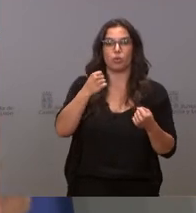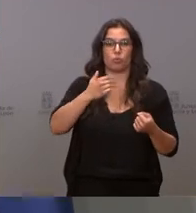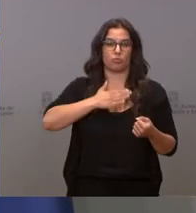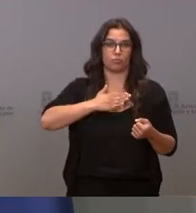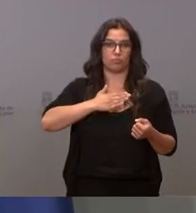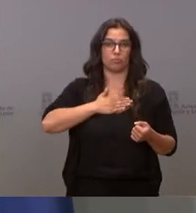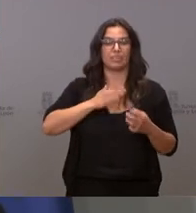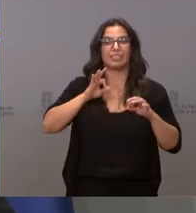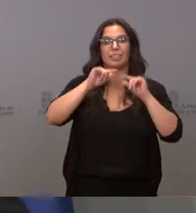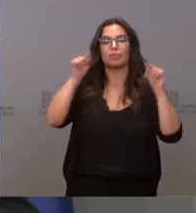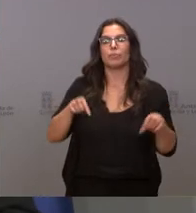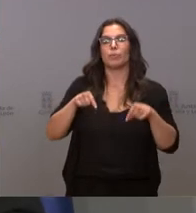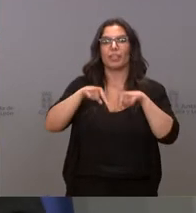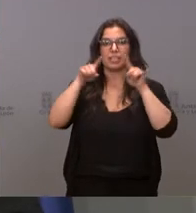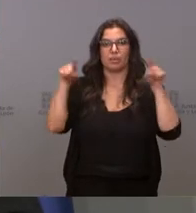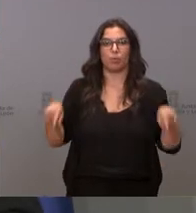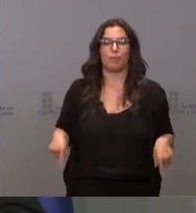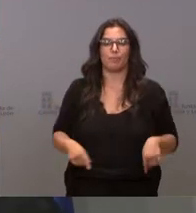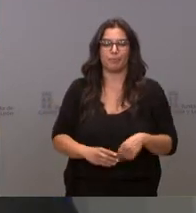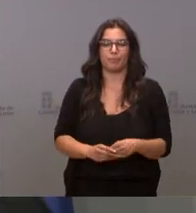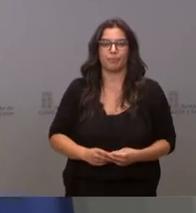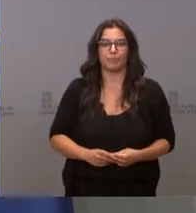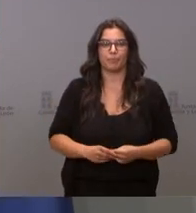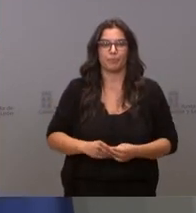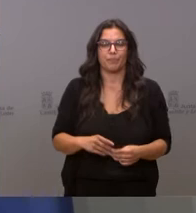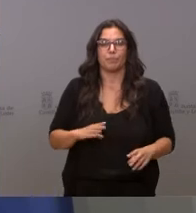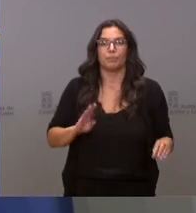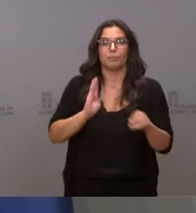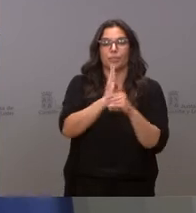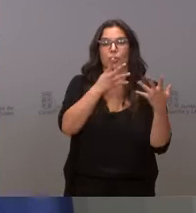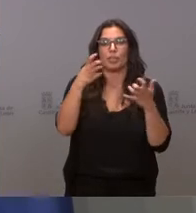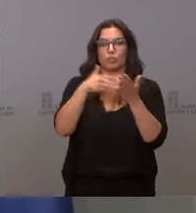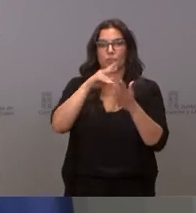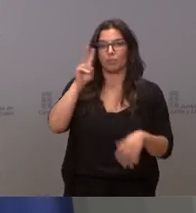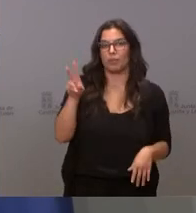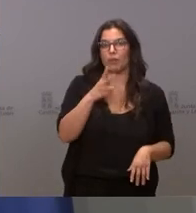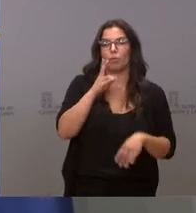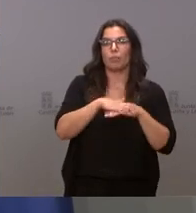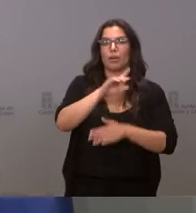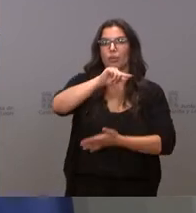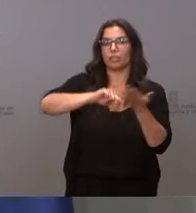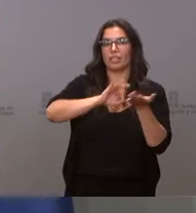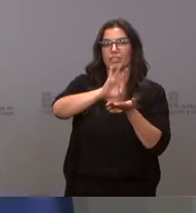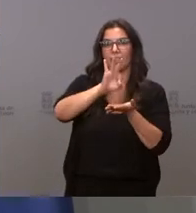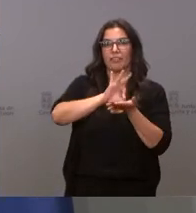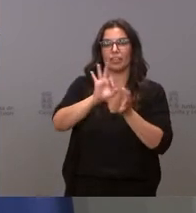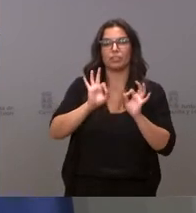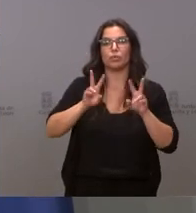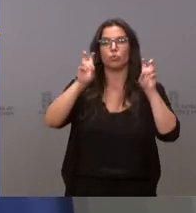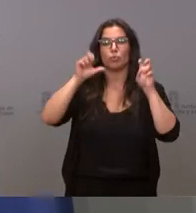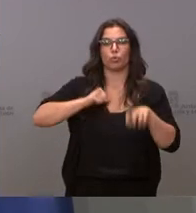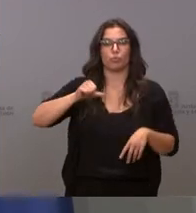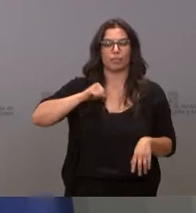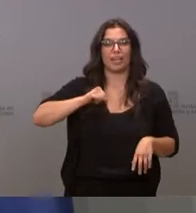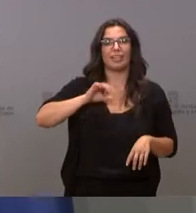Sanitaria de Segovia. Se destinan 900.000 euros para la contratación de servicios para el nuevo hospital de Salamanca,